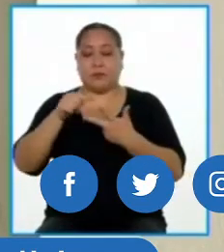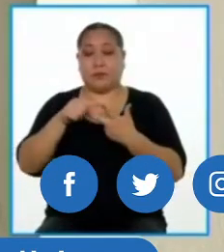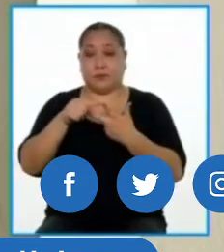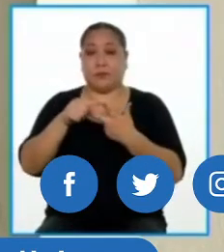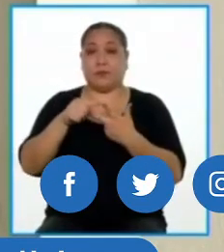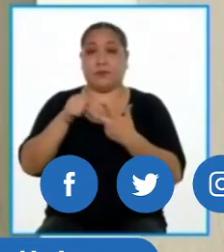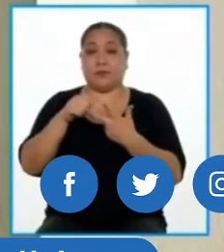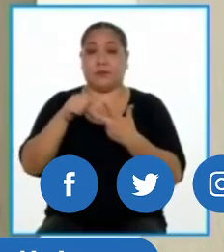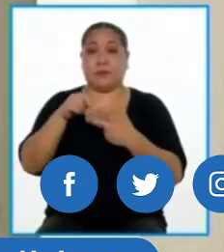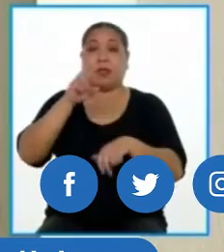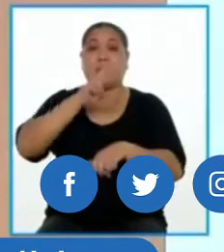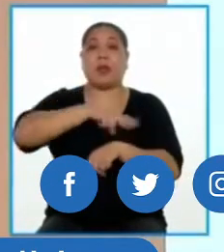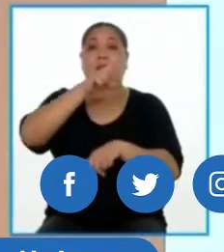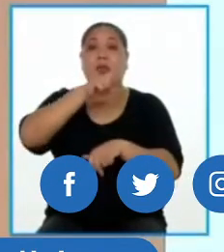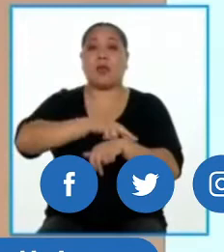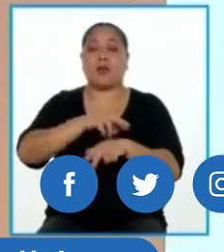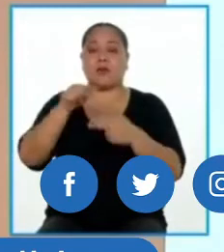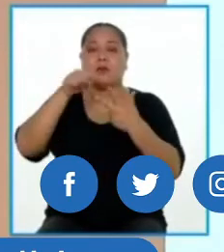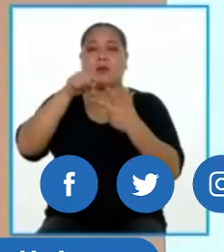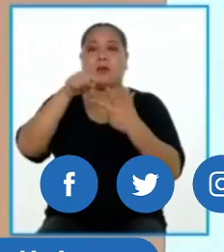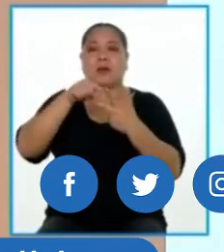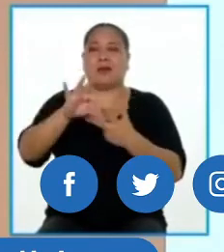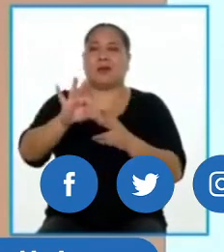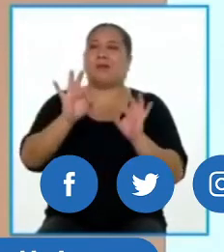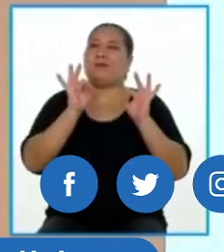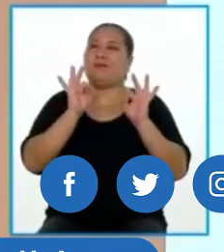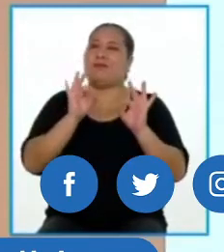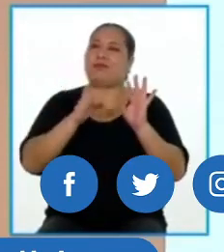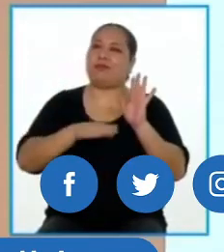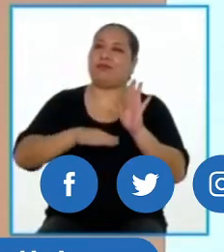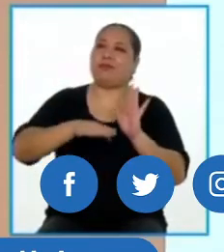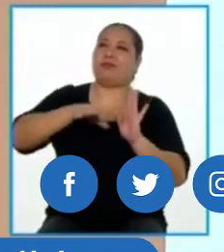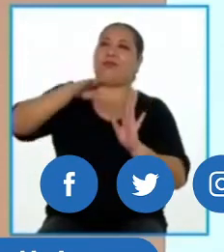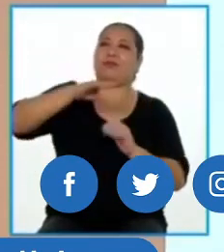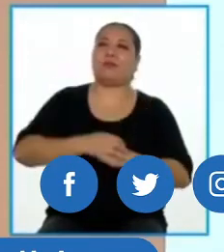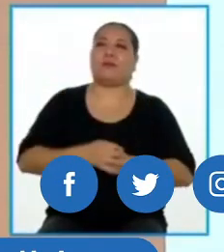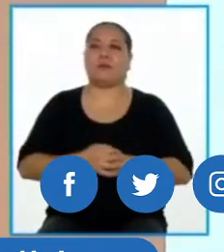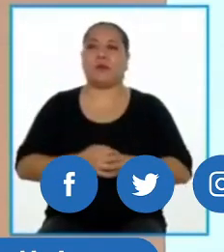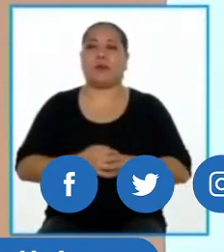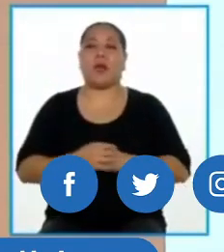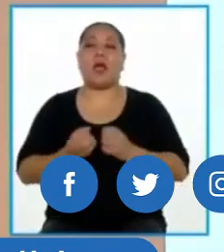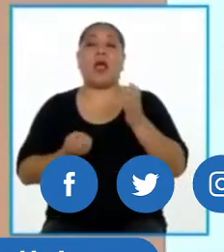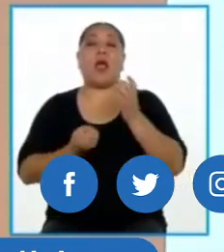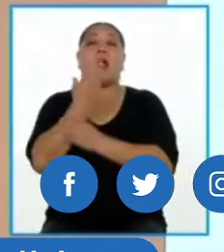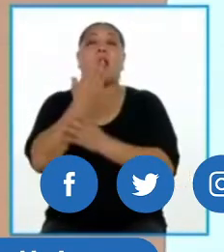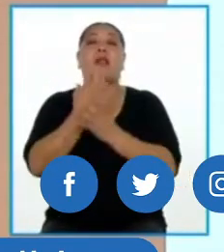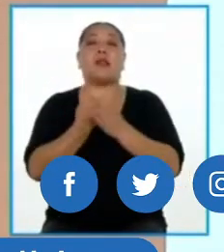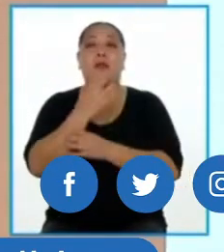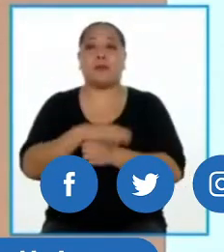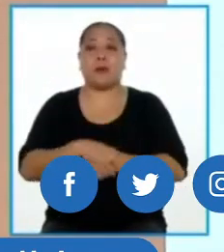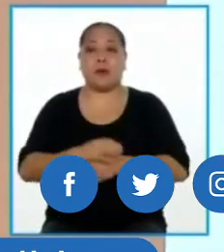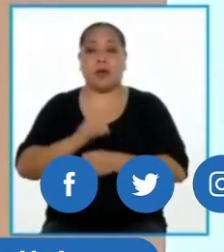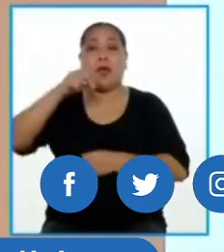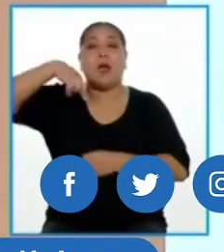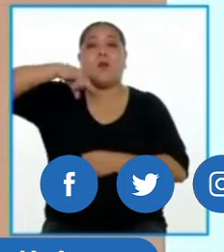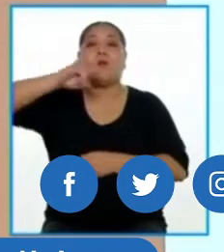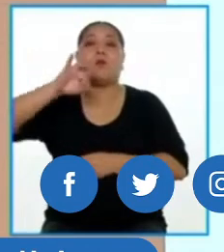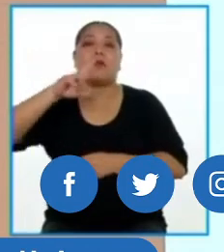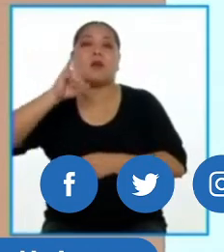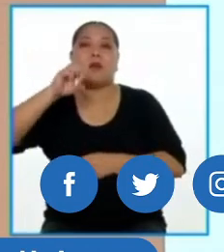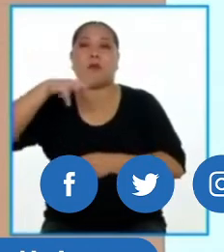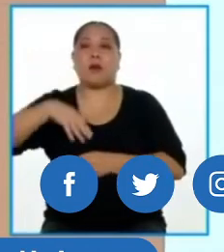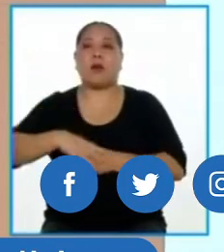regiones que tienen nivel de alerta alto, que son Arequipa, Apurímac,